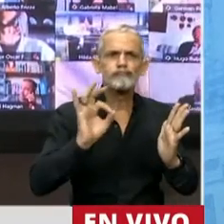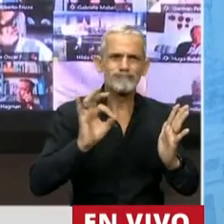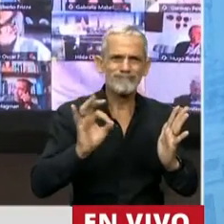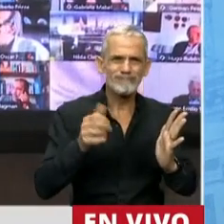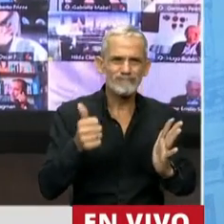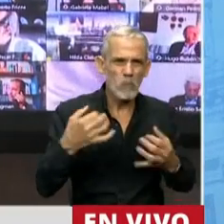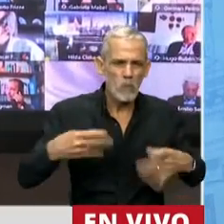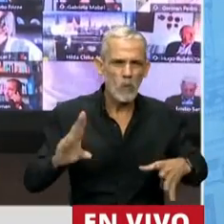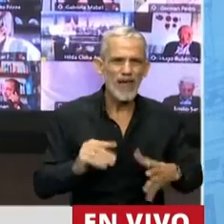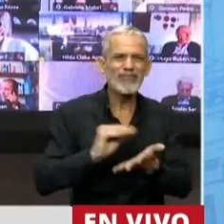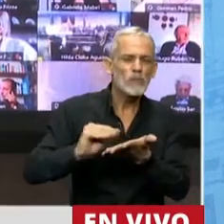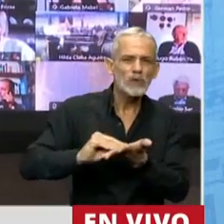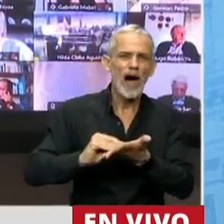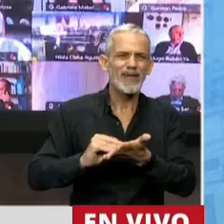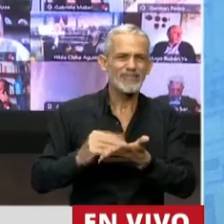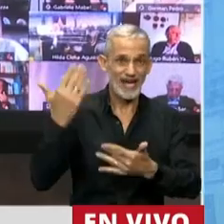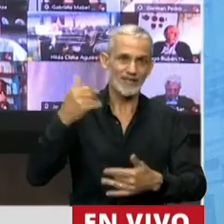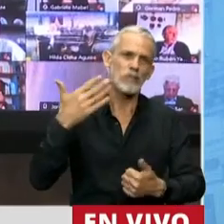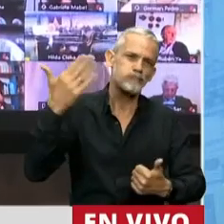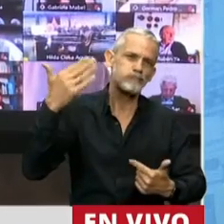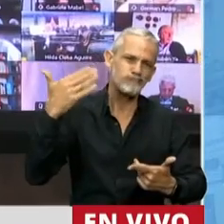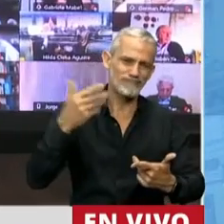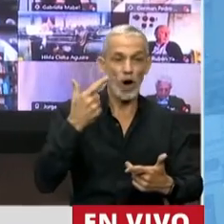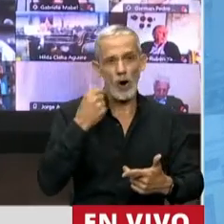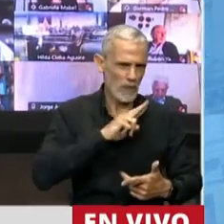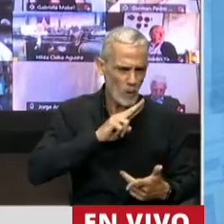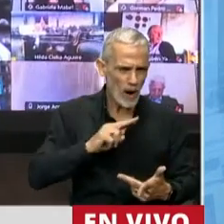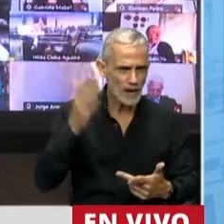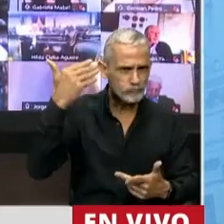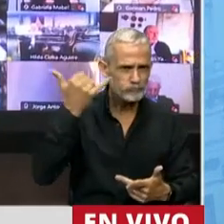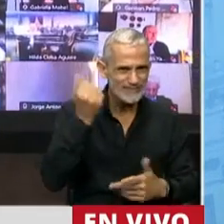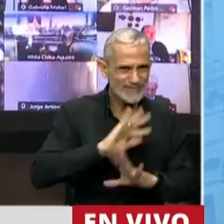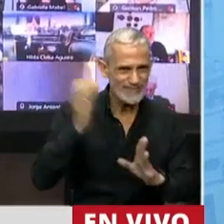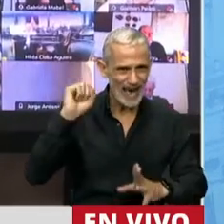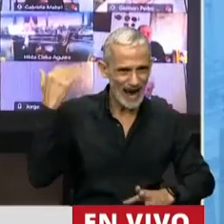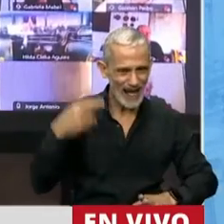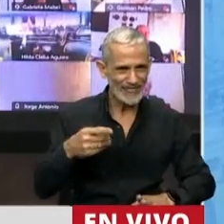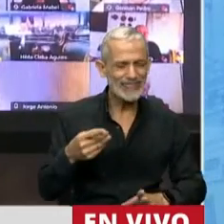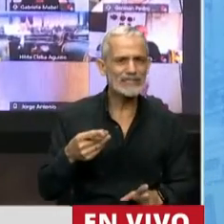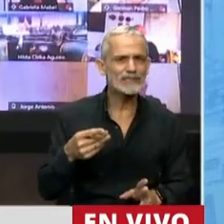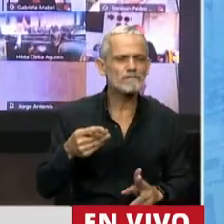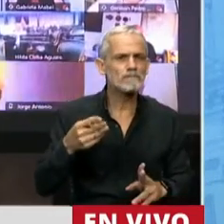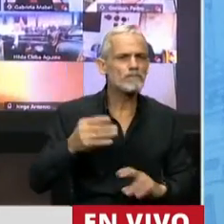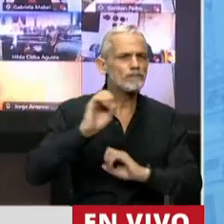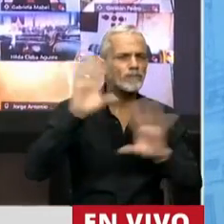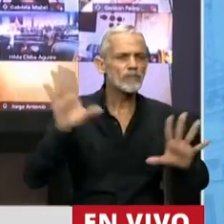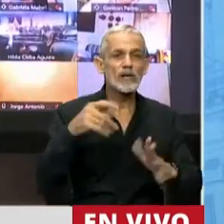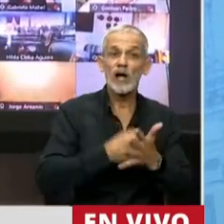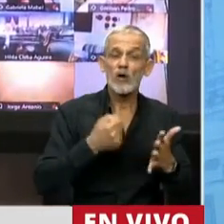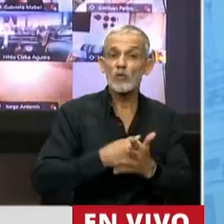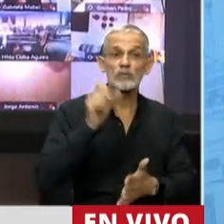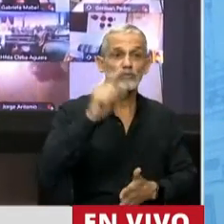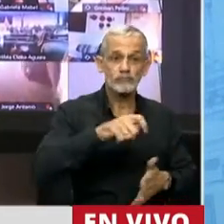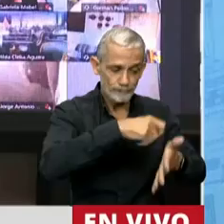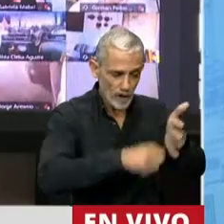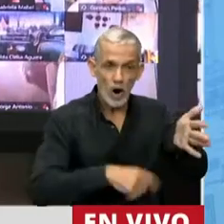parte de las diputadas preopinantes y de los diputados preopinantes, hay que dejar en claro que esta es una convención